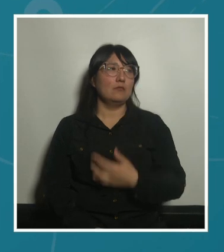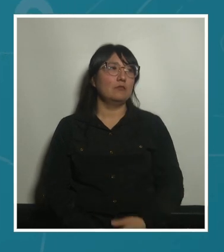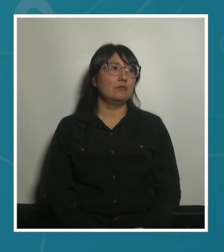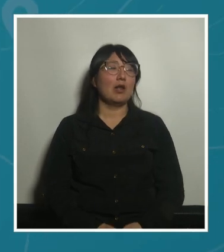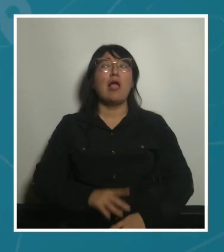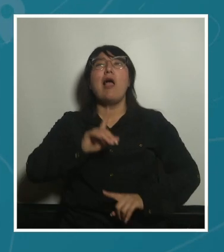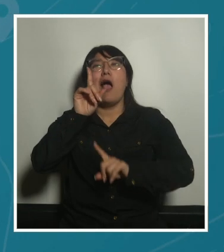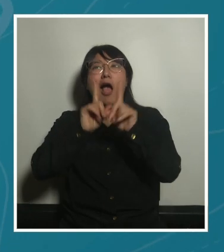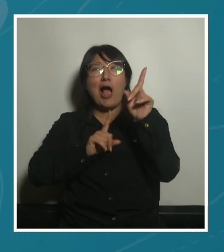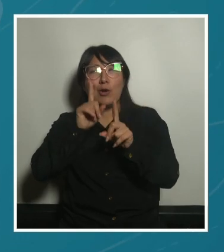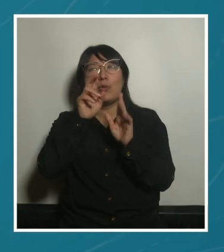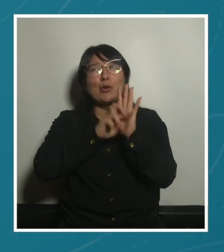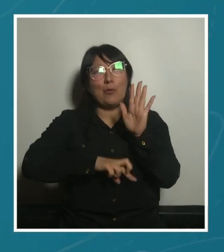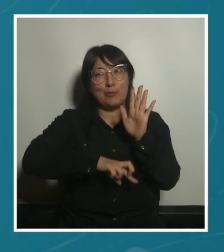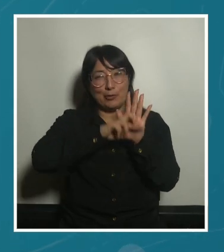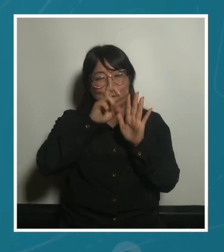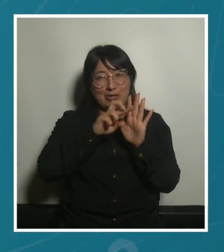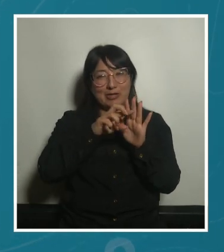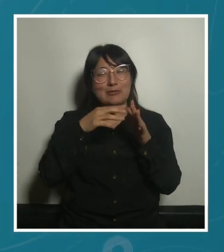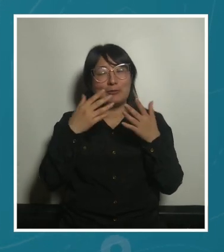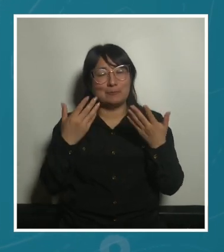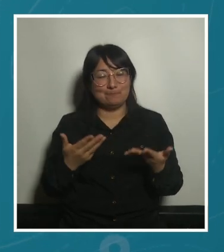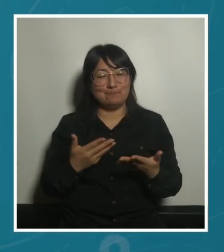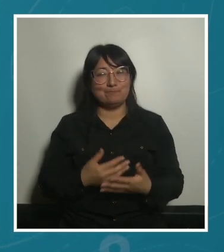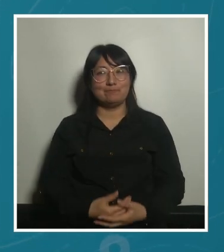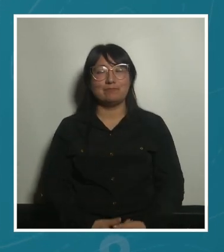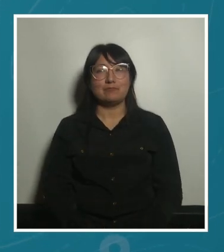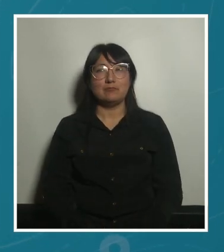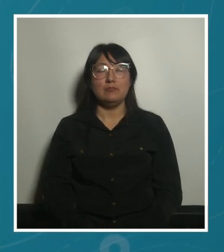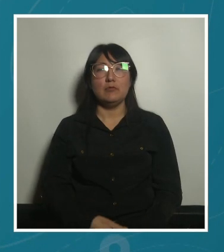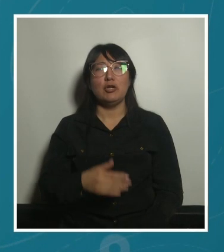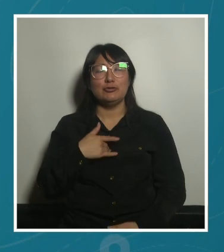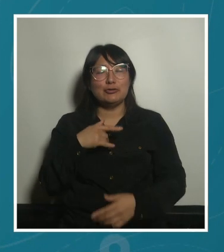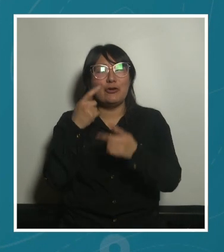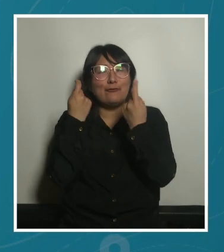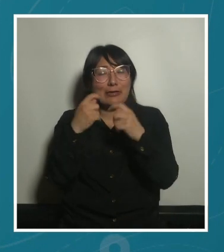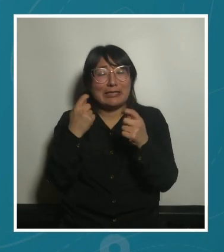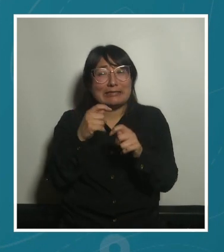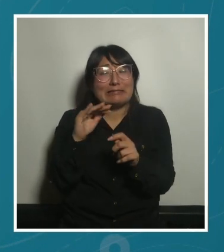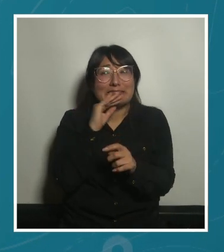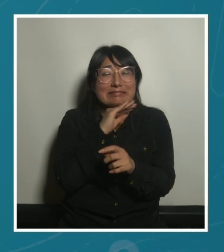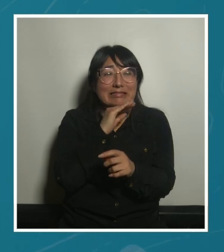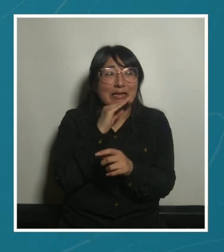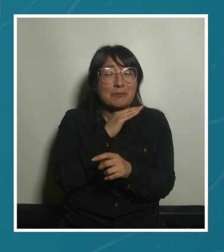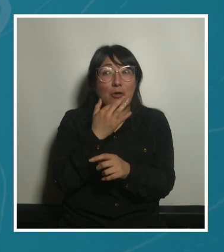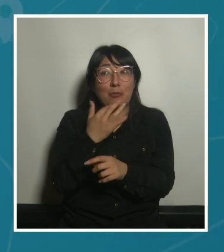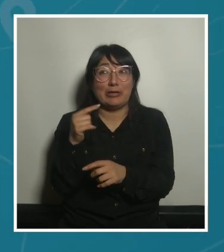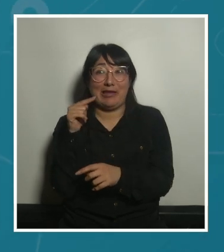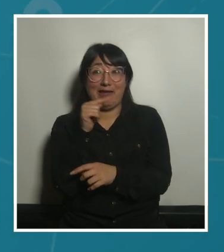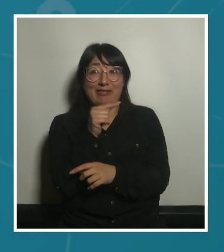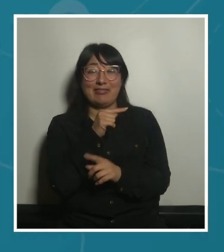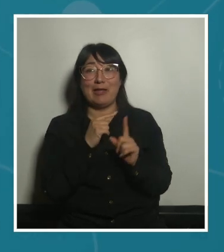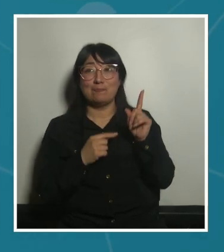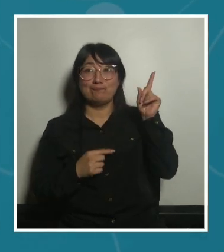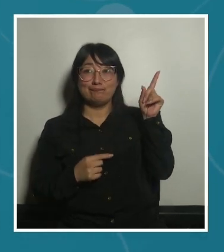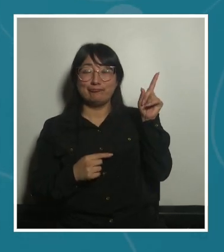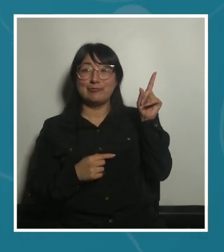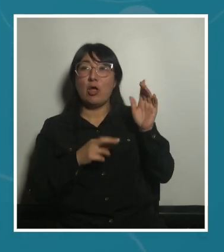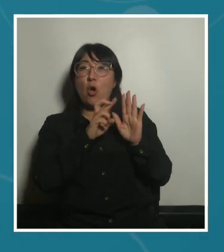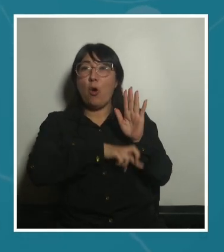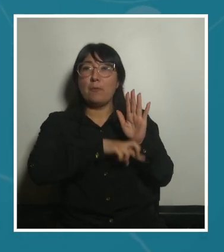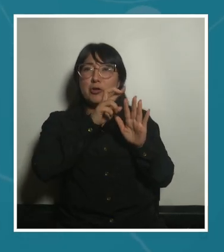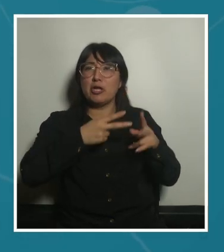algunos proyectos de Punsis voy a intentar ir rápido esto es un un proyecto una